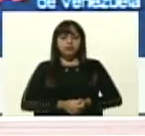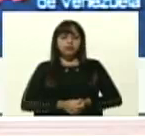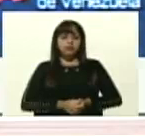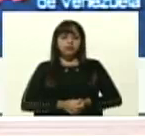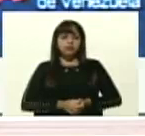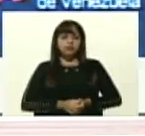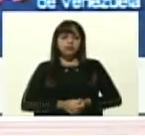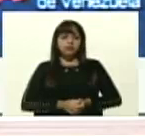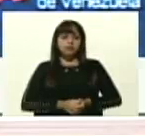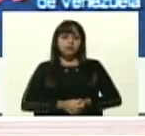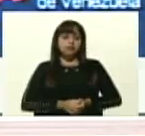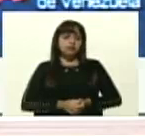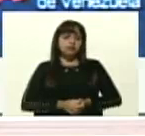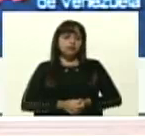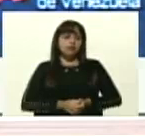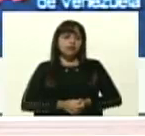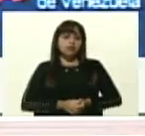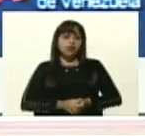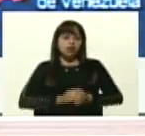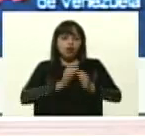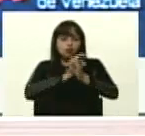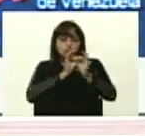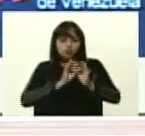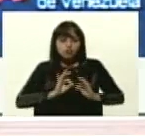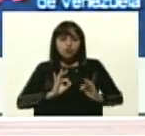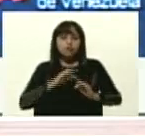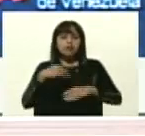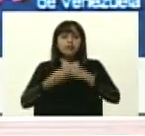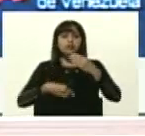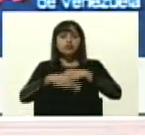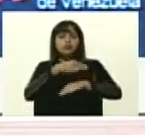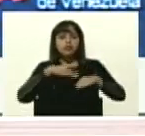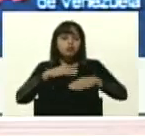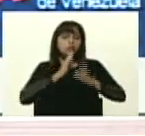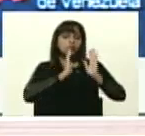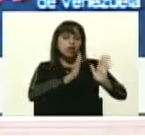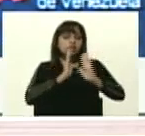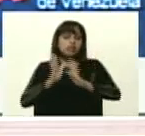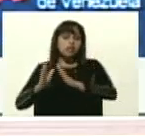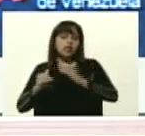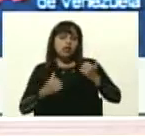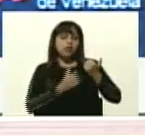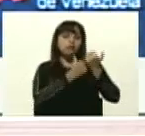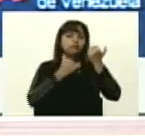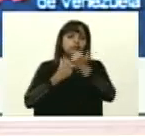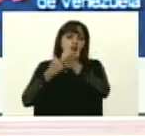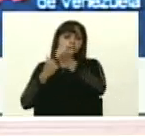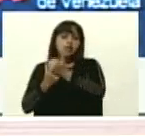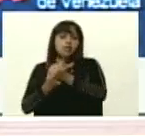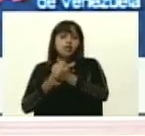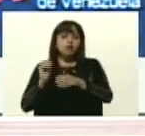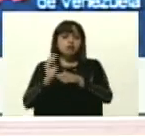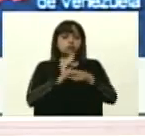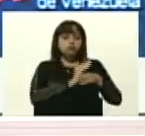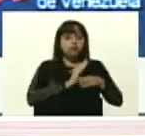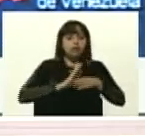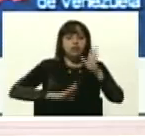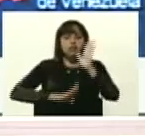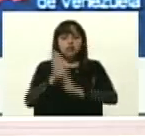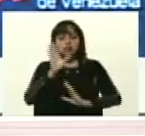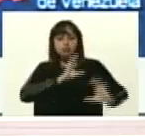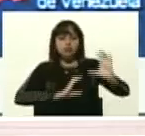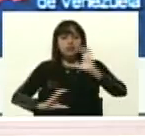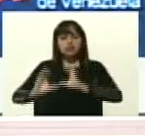Ministerio para organizar, para invertir y para garantizar el desarrollo de la